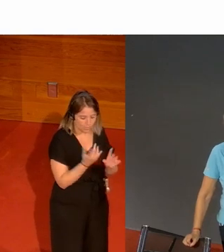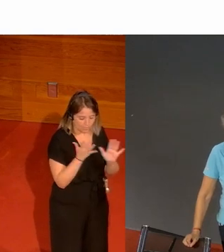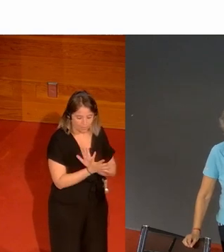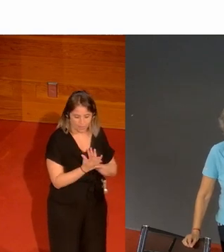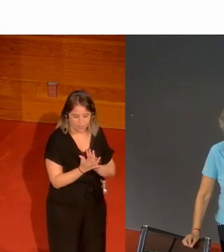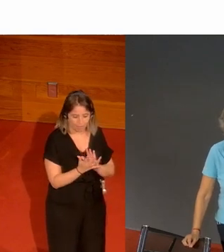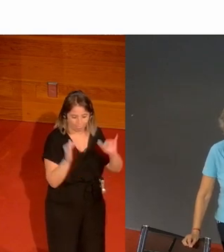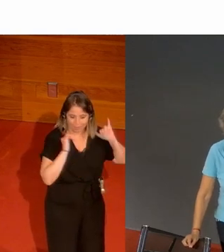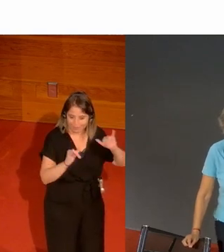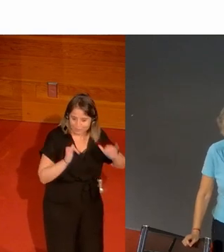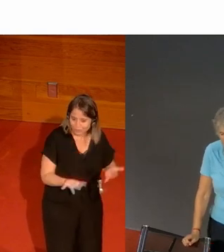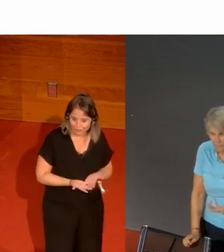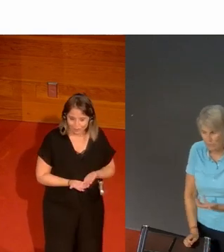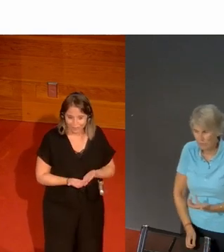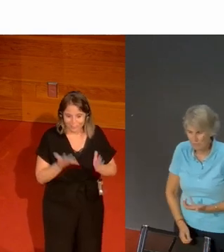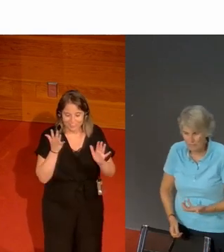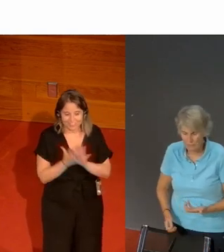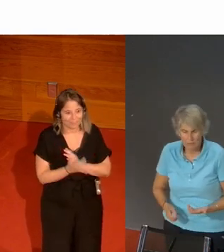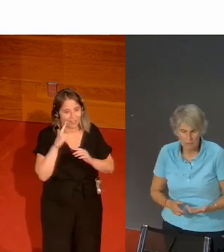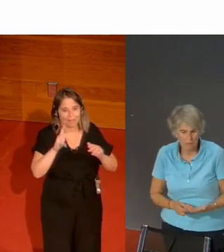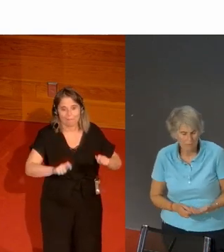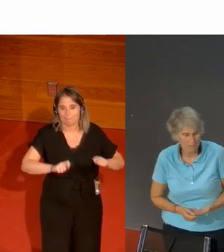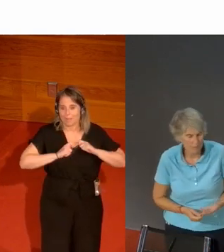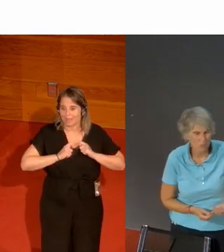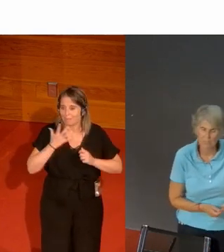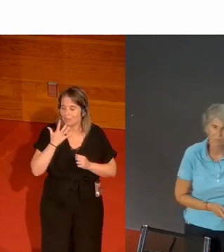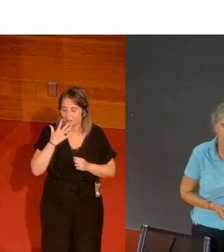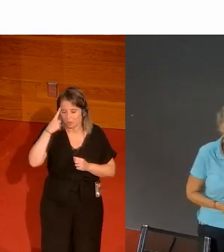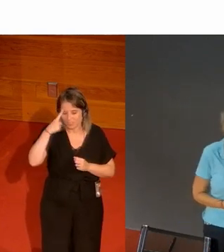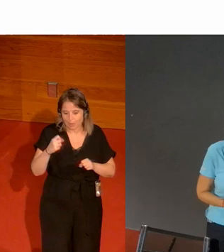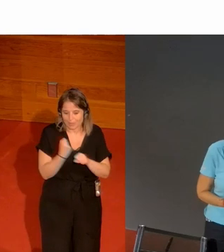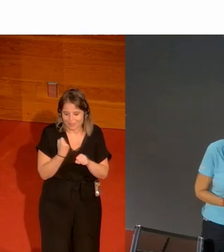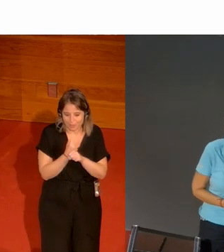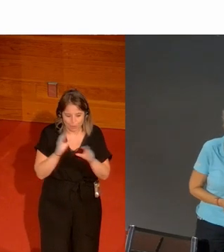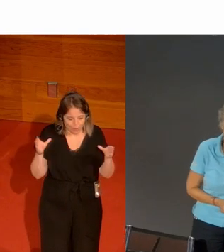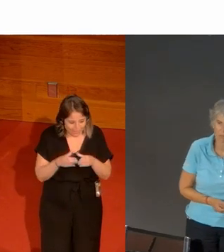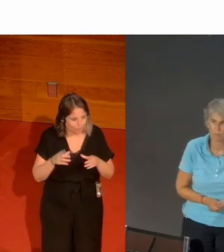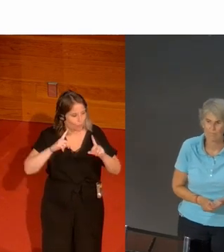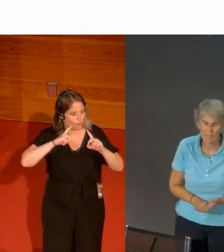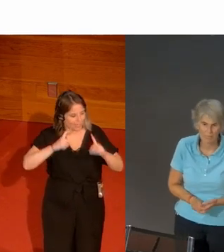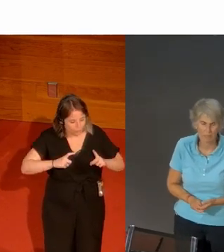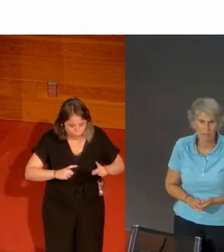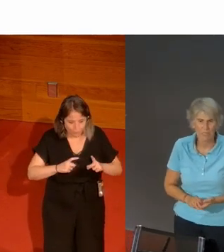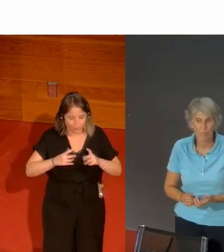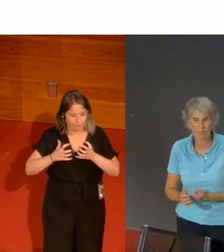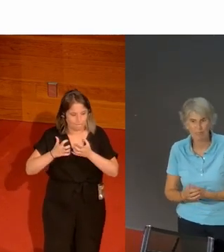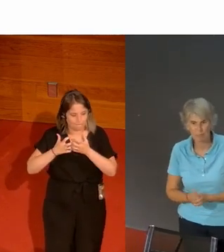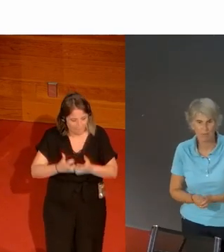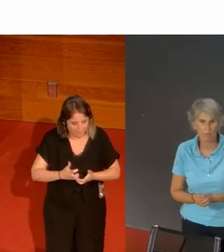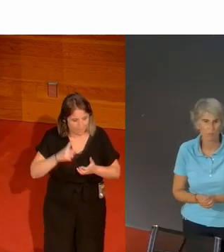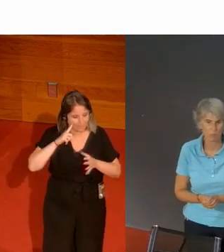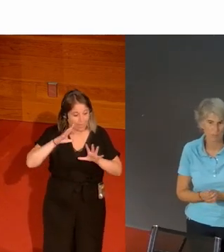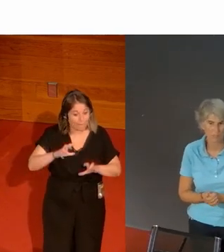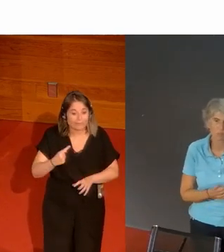una herramienta que te permita saber lo que es el trabajo en equipo el esfuerzo el pelear el